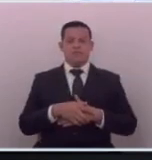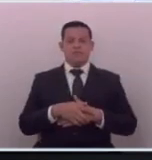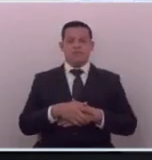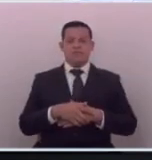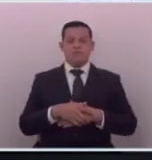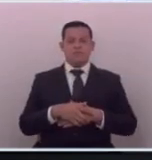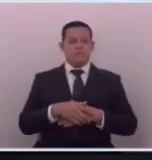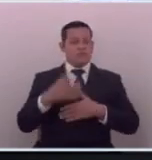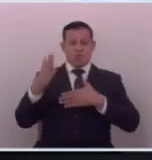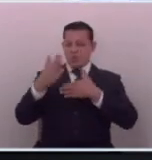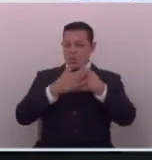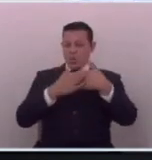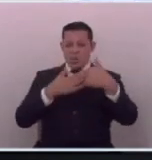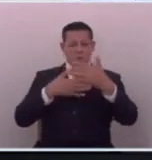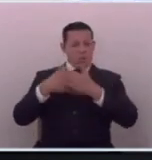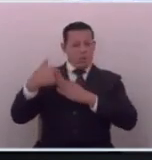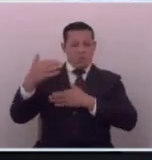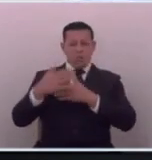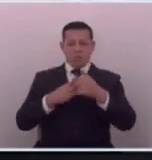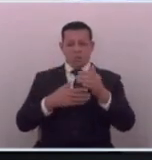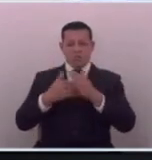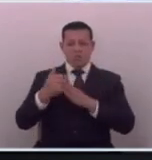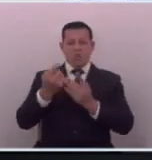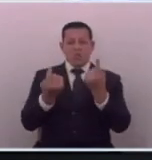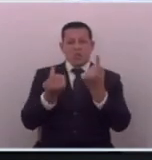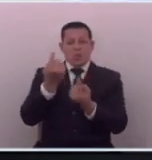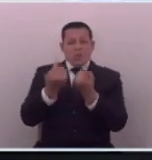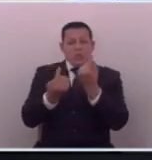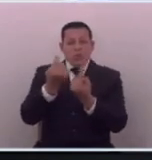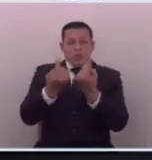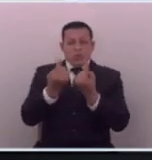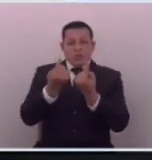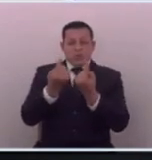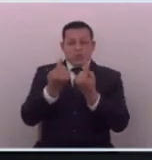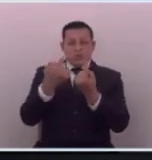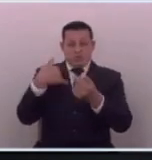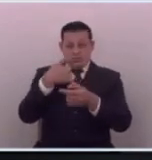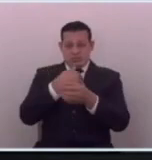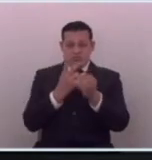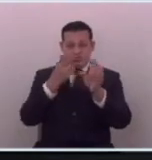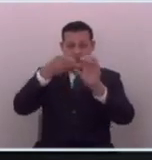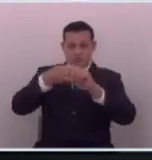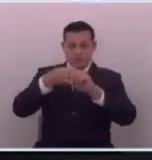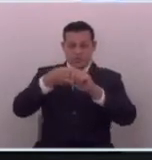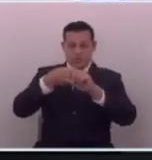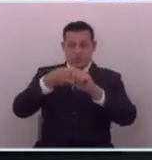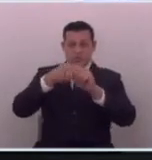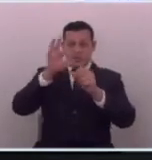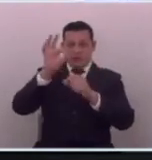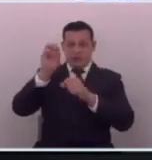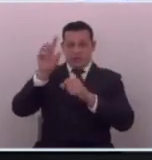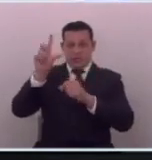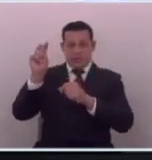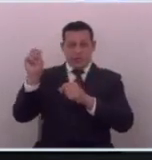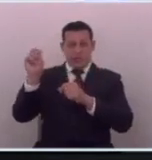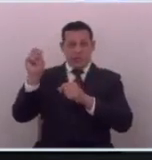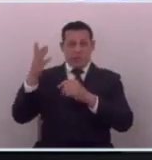no importando precisamente ni siquiera que era un miembro activo de ellos